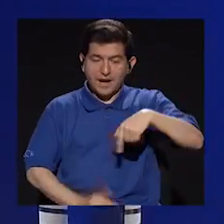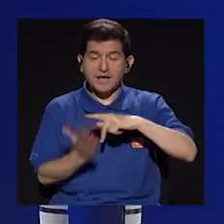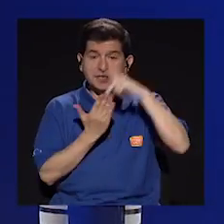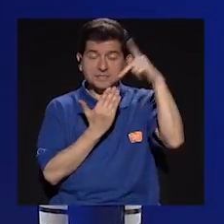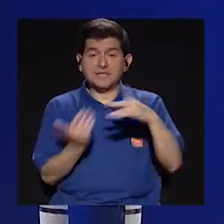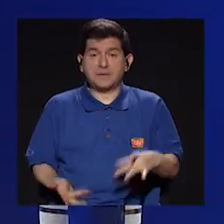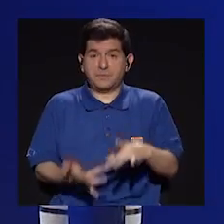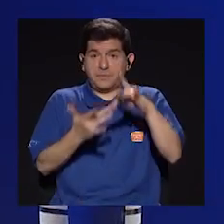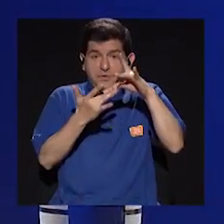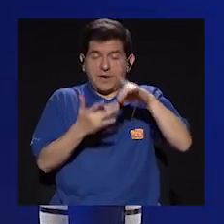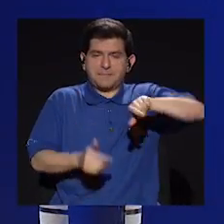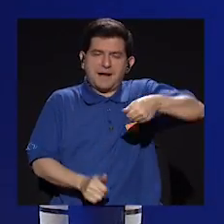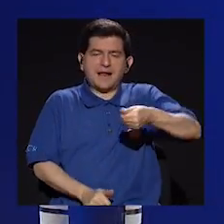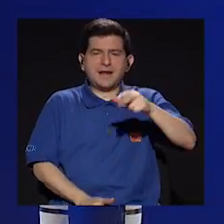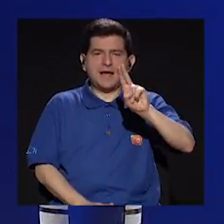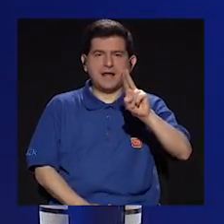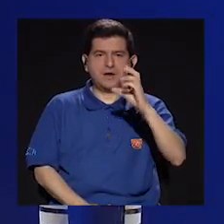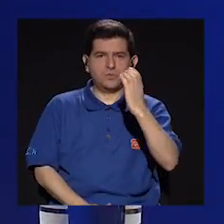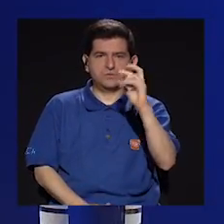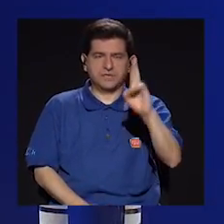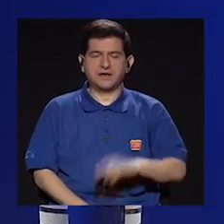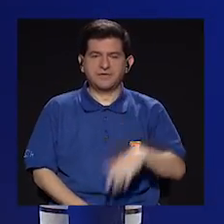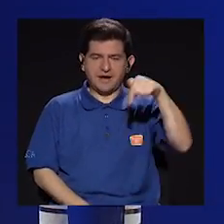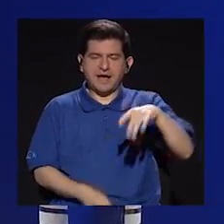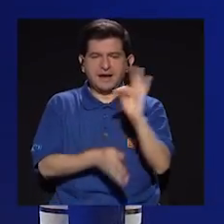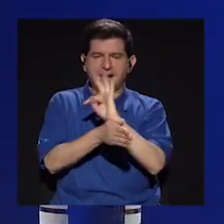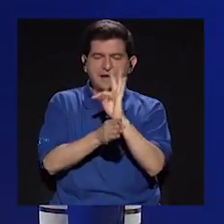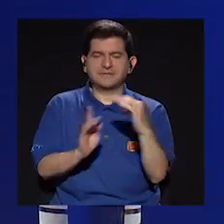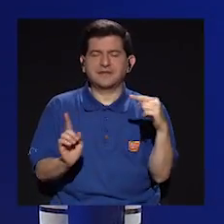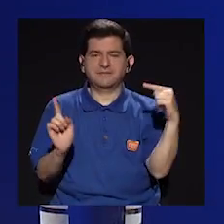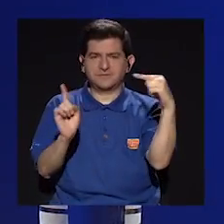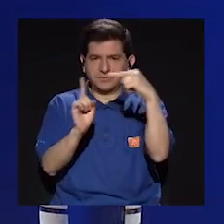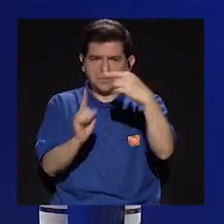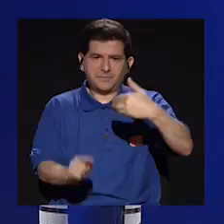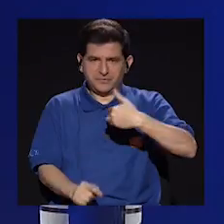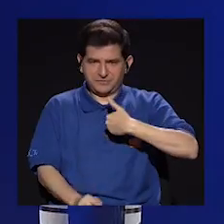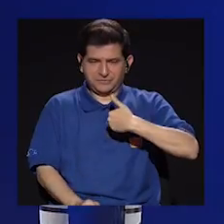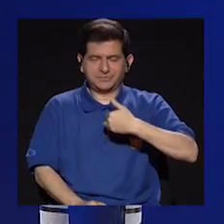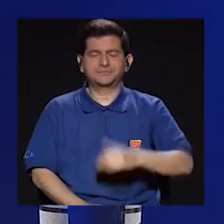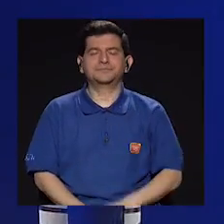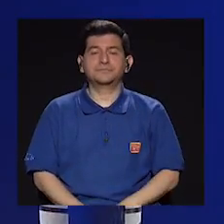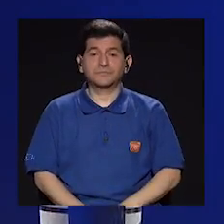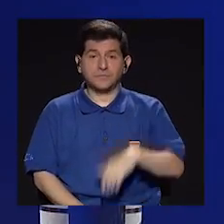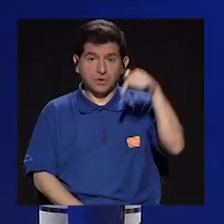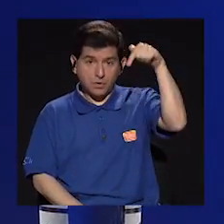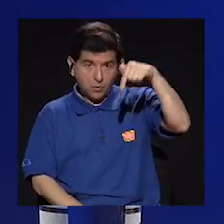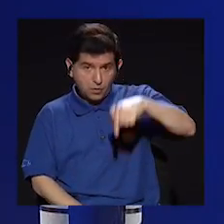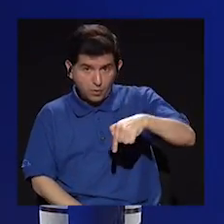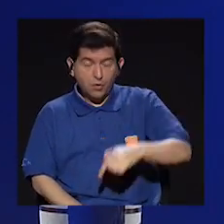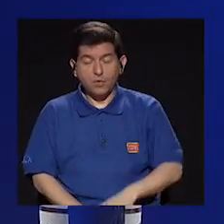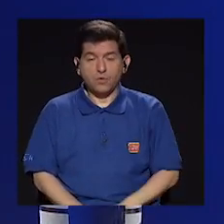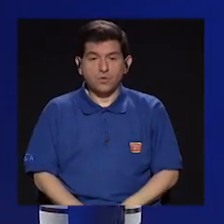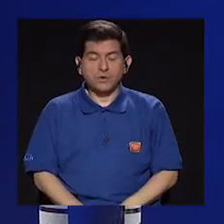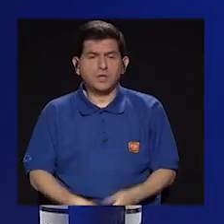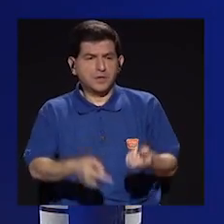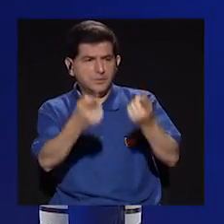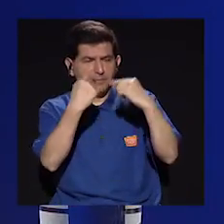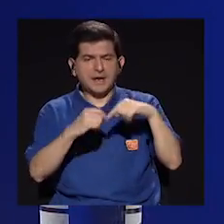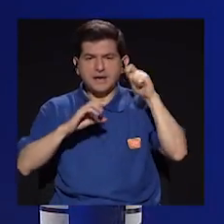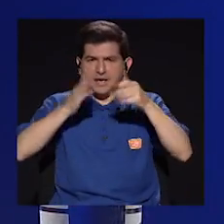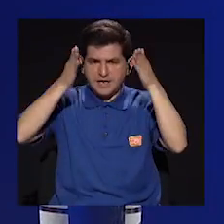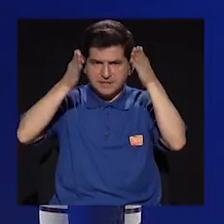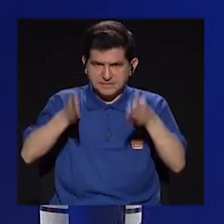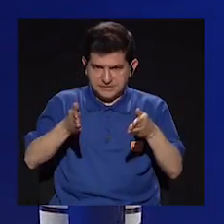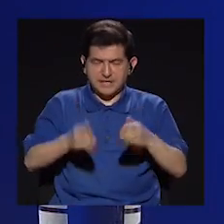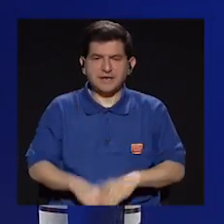Hola, tal? Este es un programa especial de Canal UCR en donde hacemos televisión con sentido. Tenemos con nosotros el día de